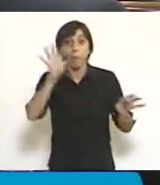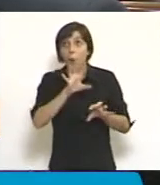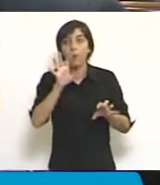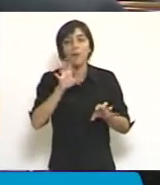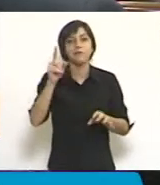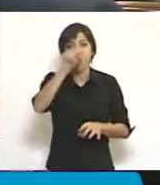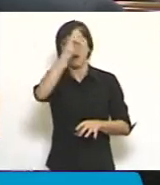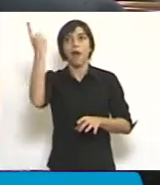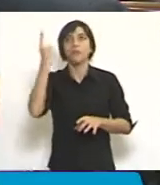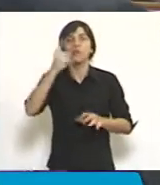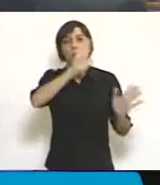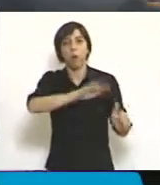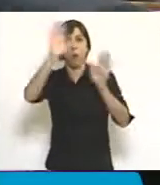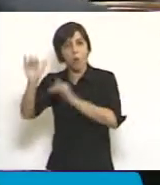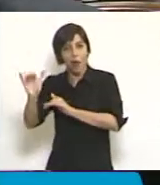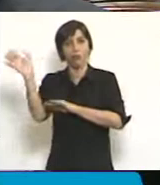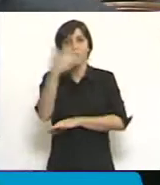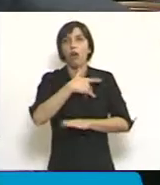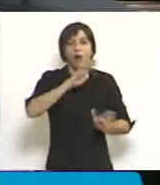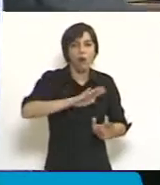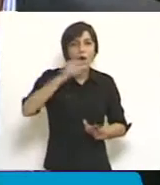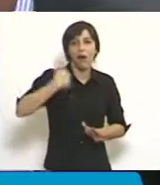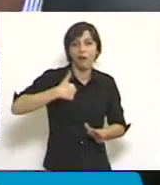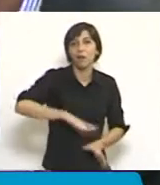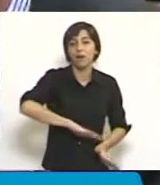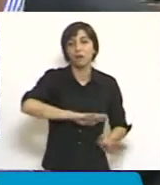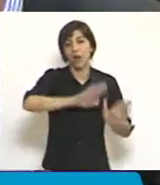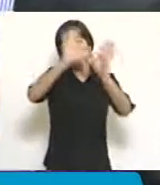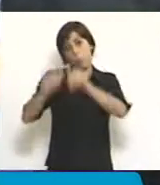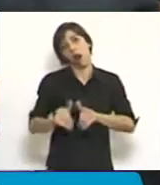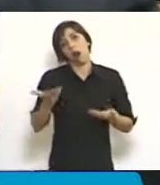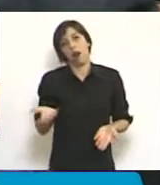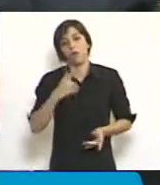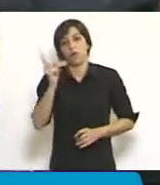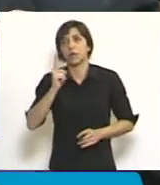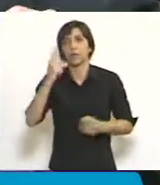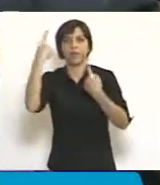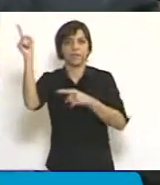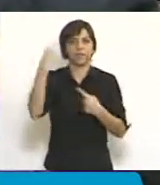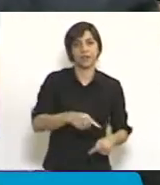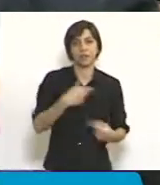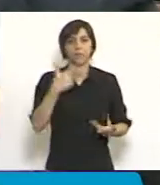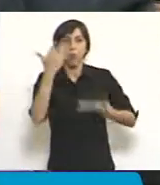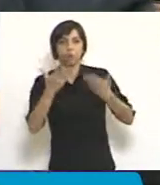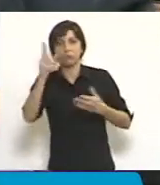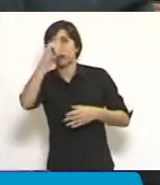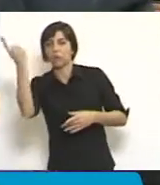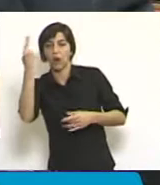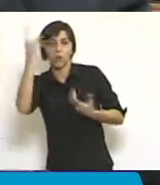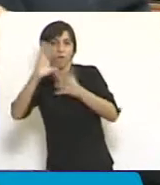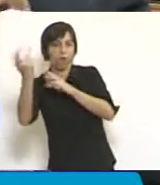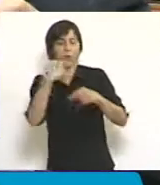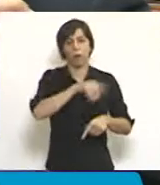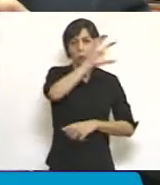principios más velozmente. ¿Cuál es el otro corazón que nos